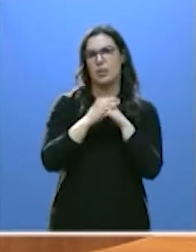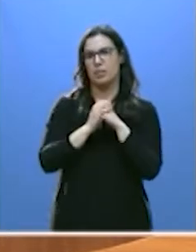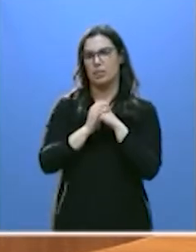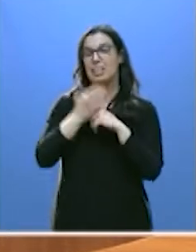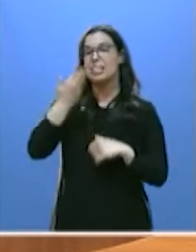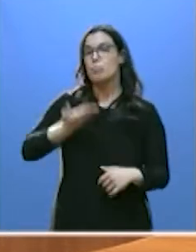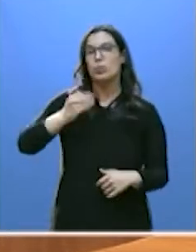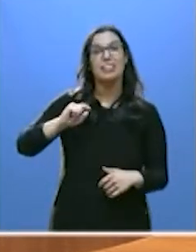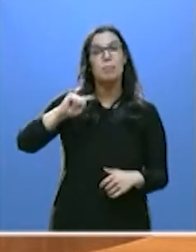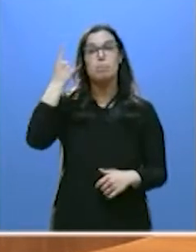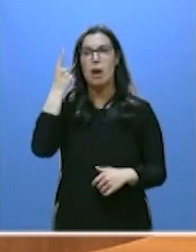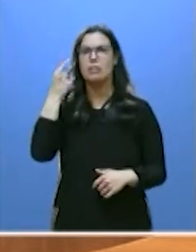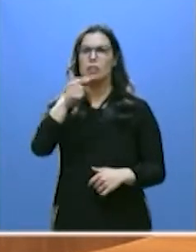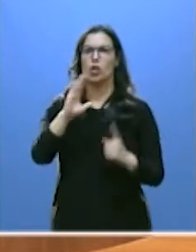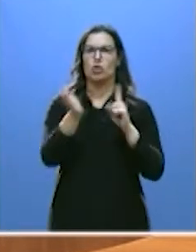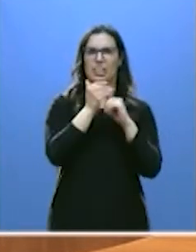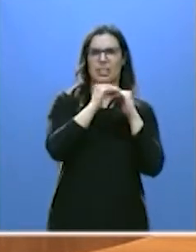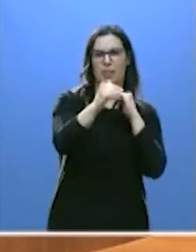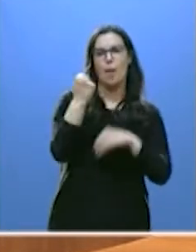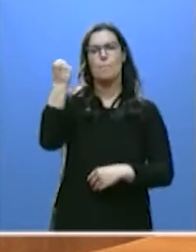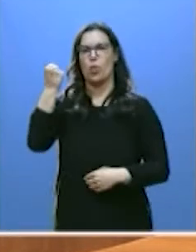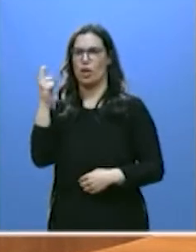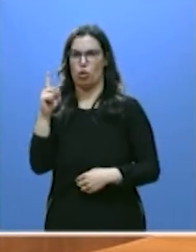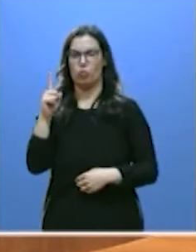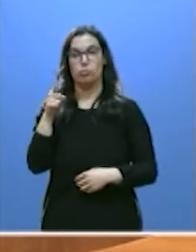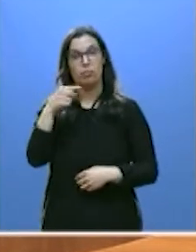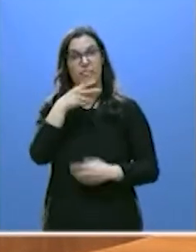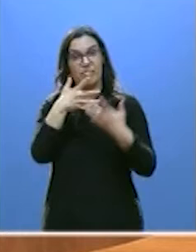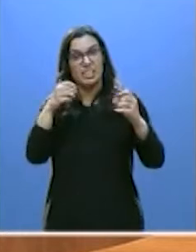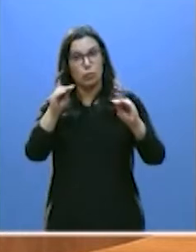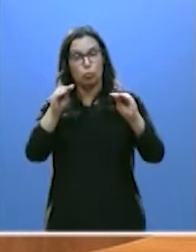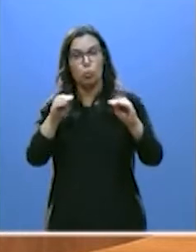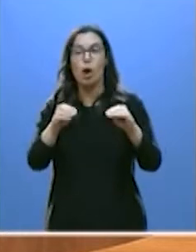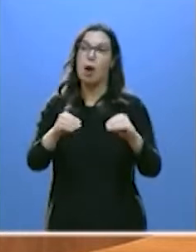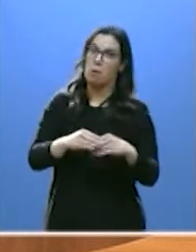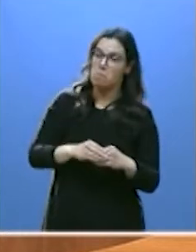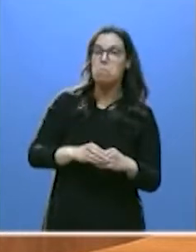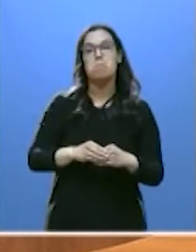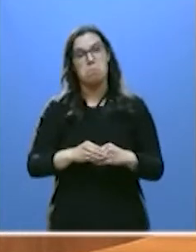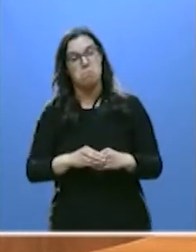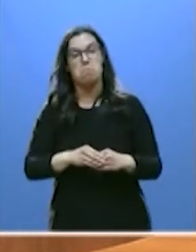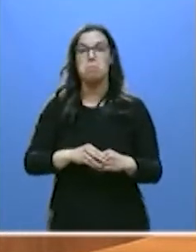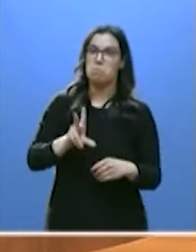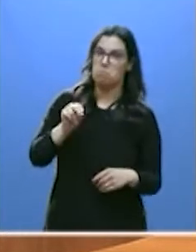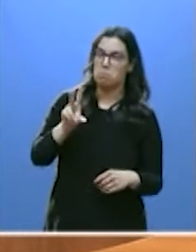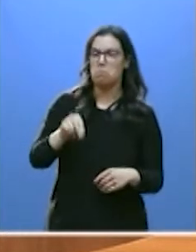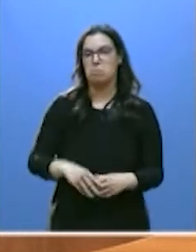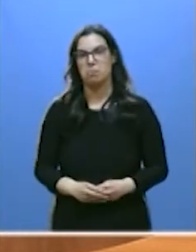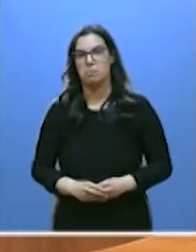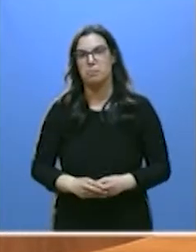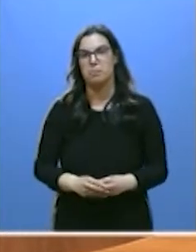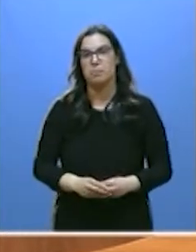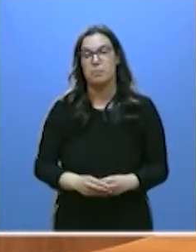importante eso que llegar al poder. Cierro comillas. Vaya, vaya, señoría. Señorías,